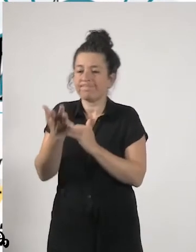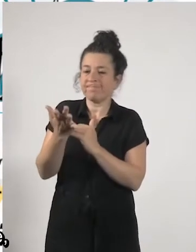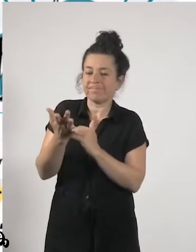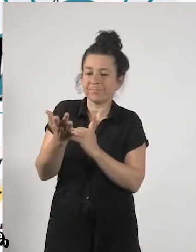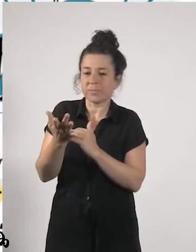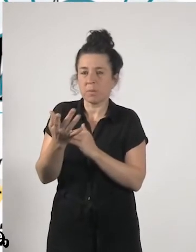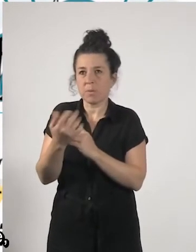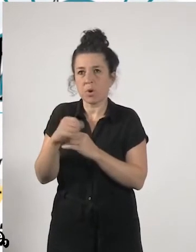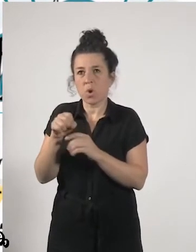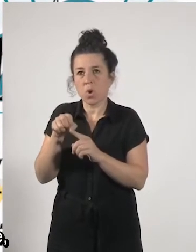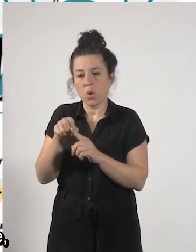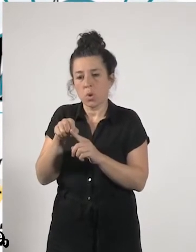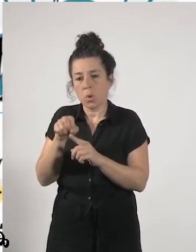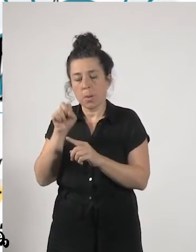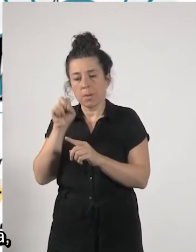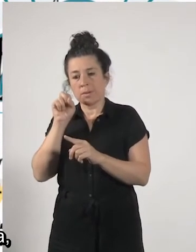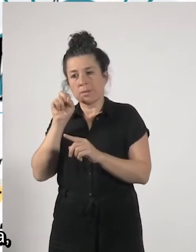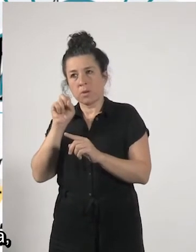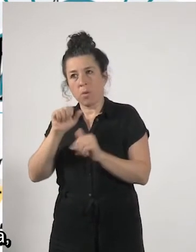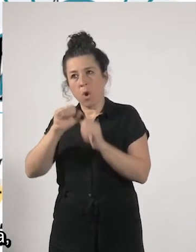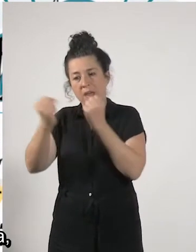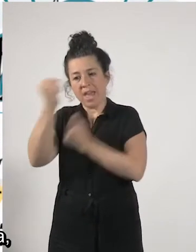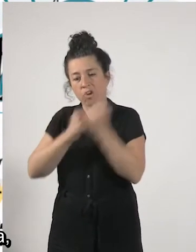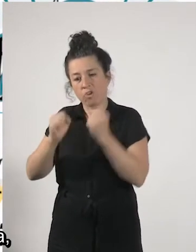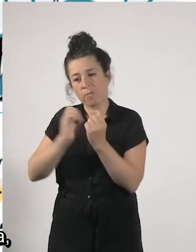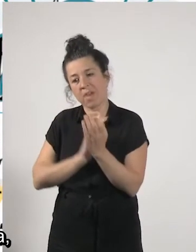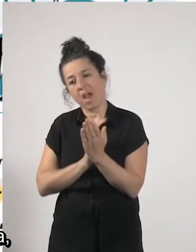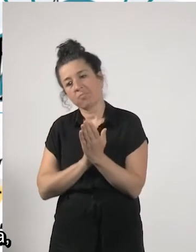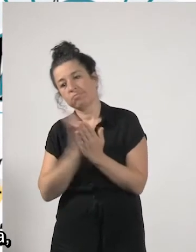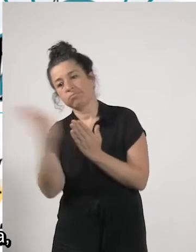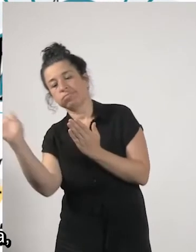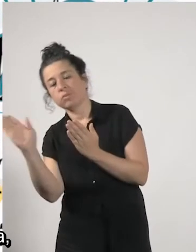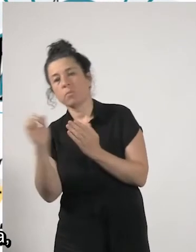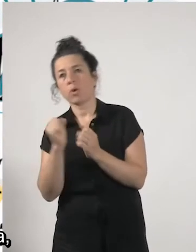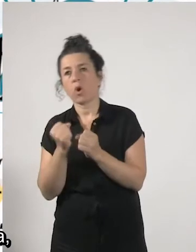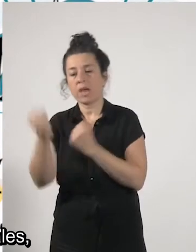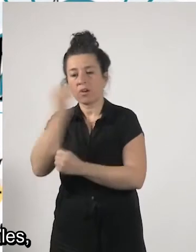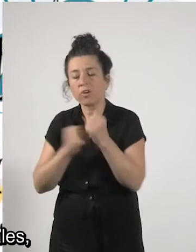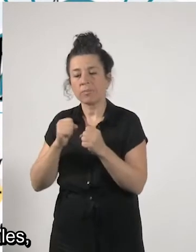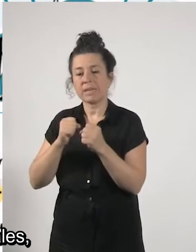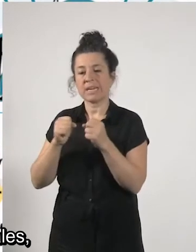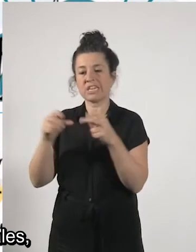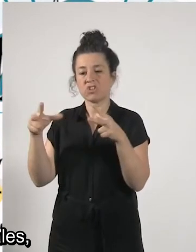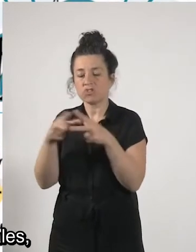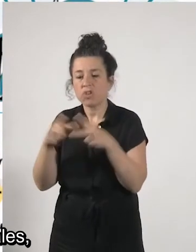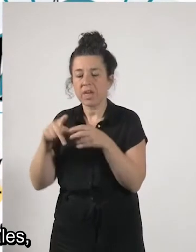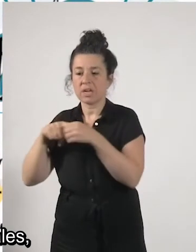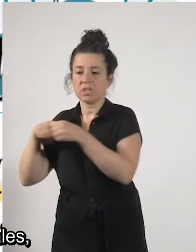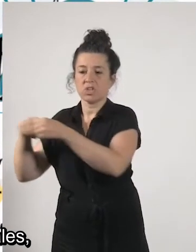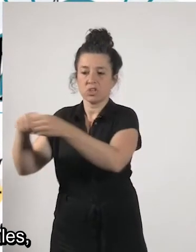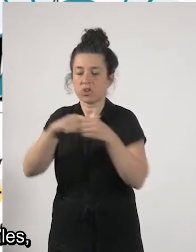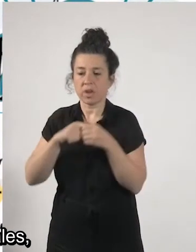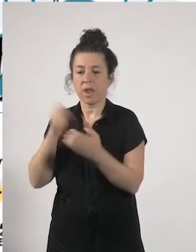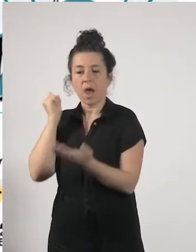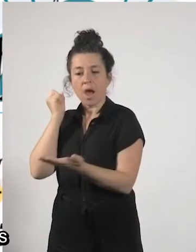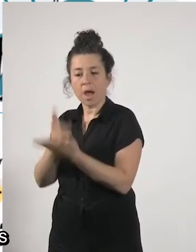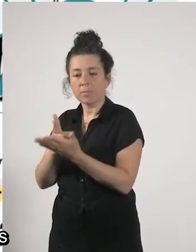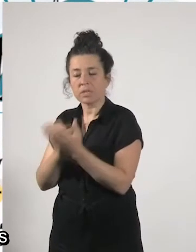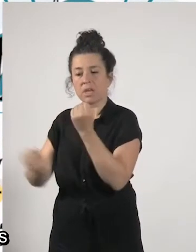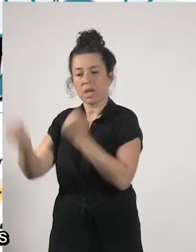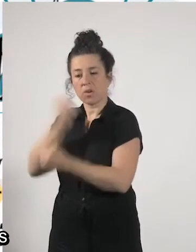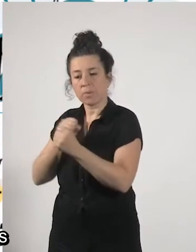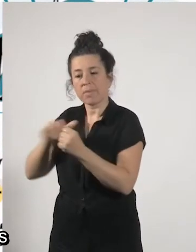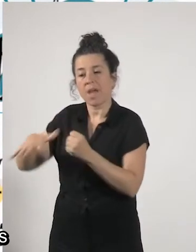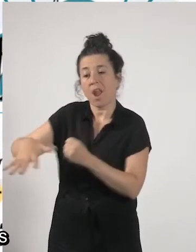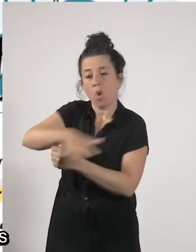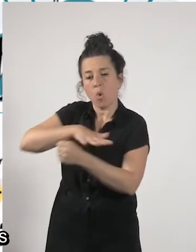un poco de otra economía posible que se basaba en esa economía social y solidaria apostar también por economías locales y